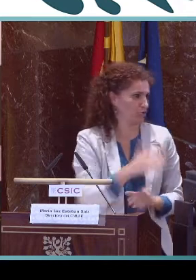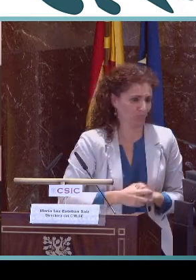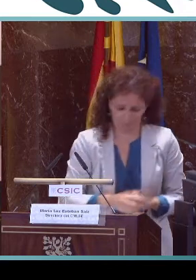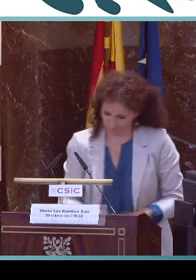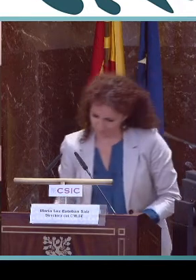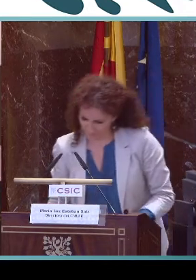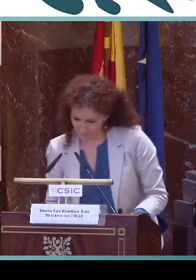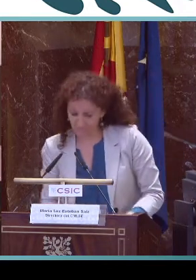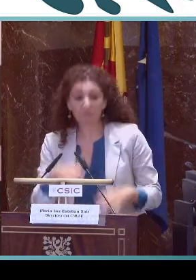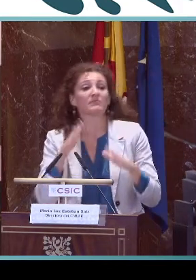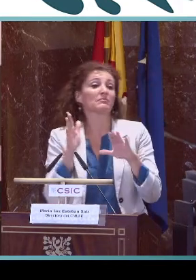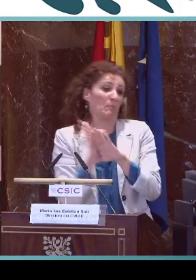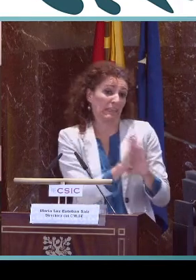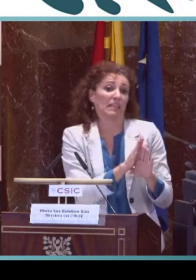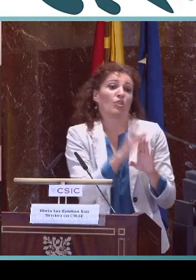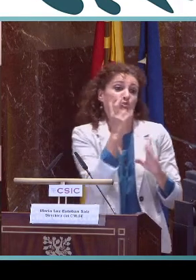Proyectos Académicos,